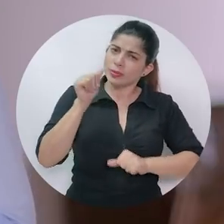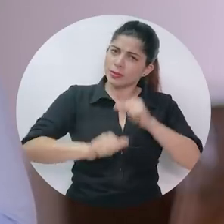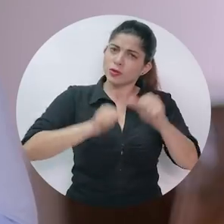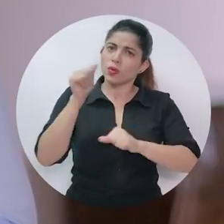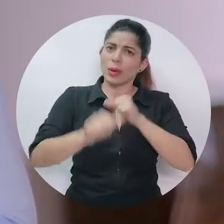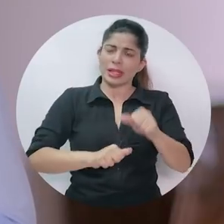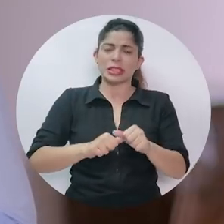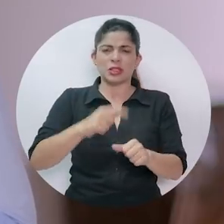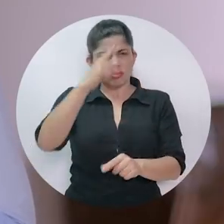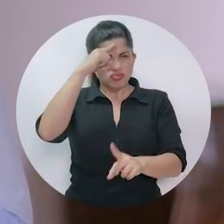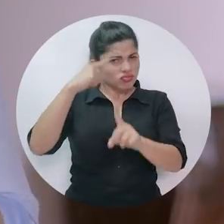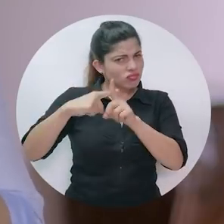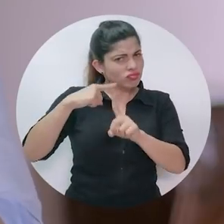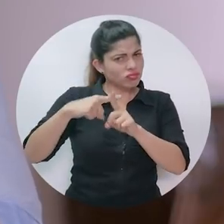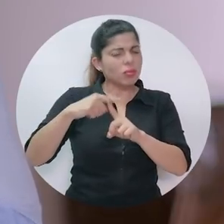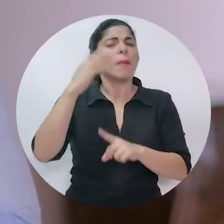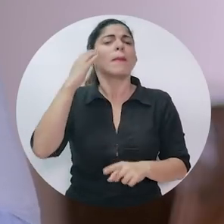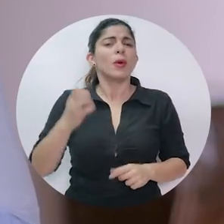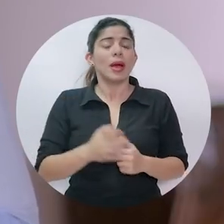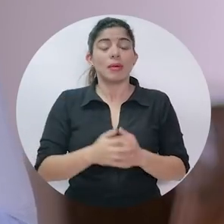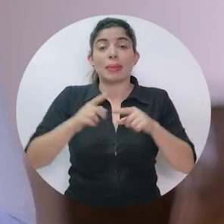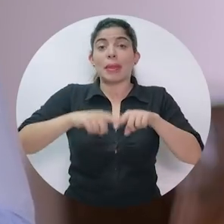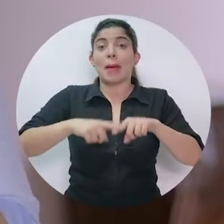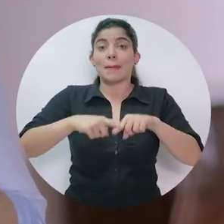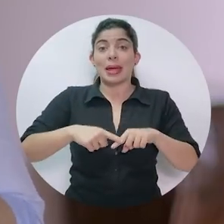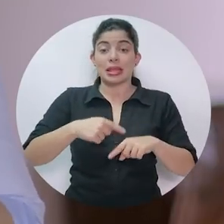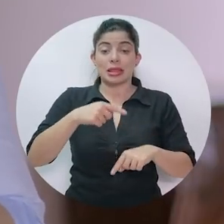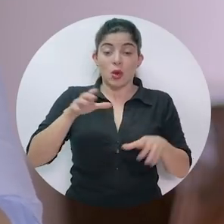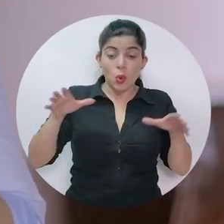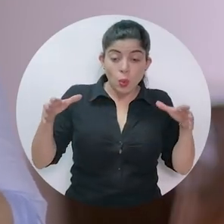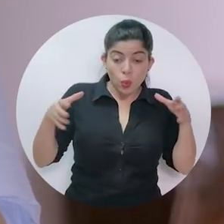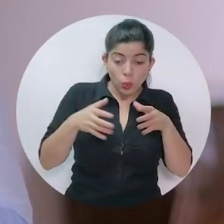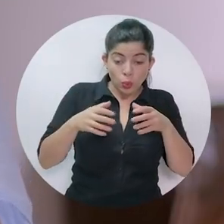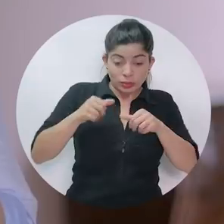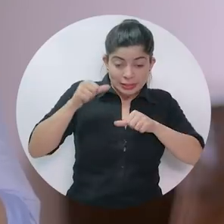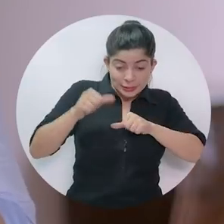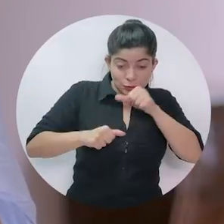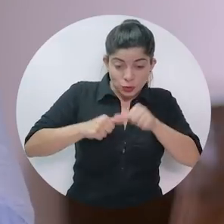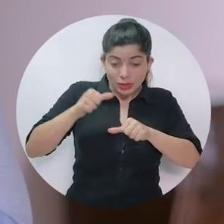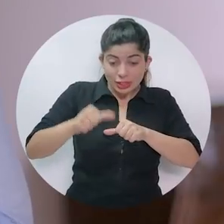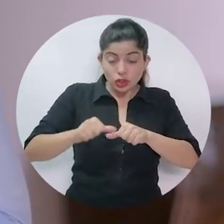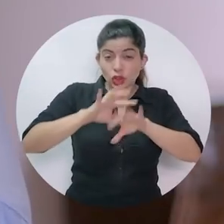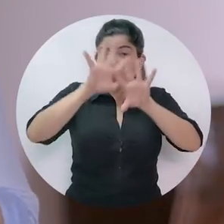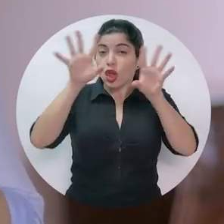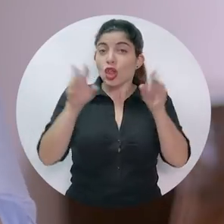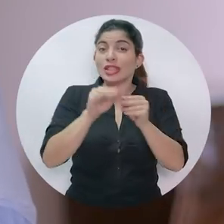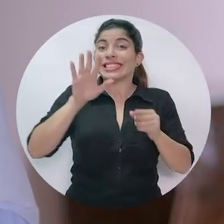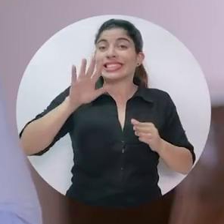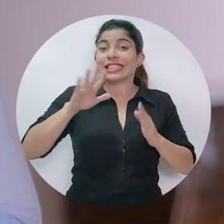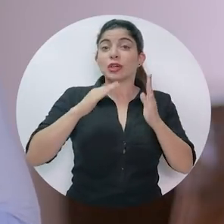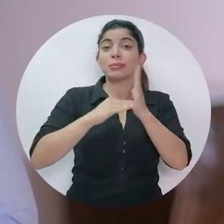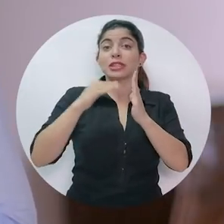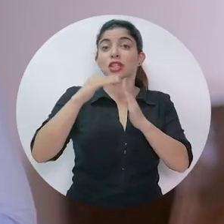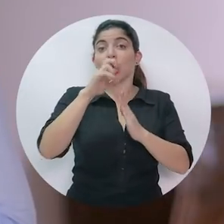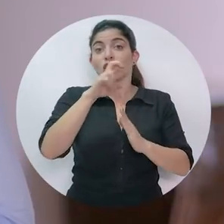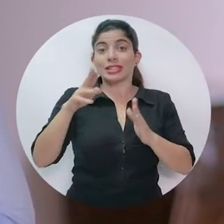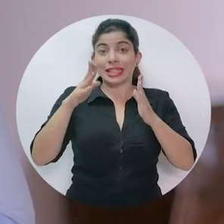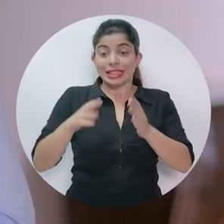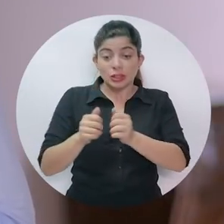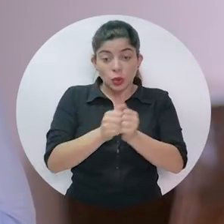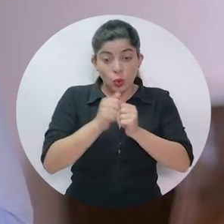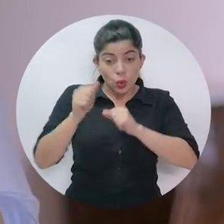pido también su esfuerzo. Que seamos optimistas porque depende del esfuerzo conjunto de los 5 millones de